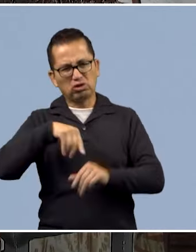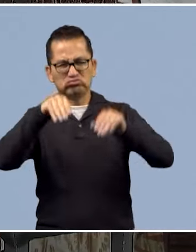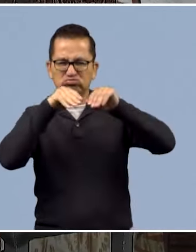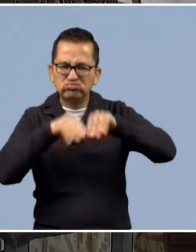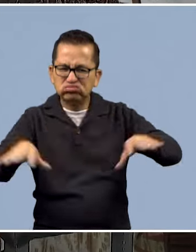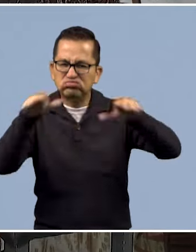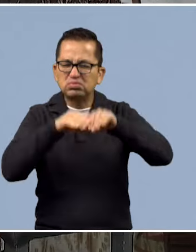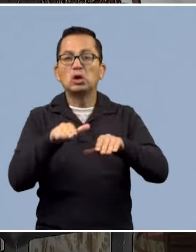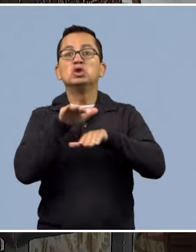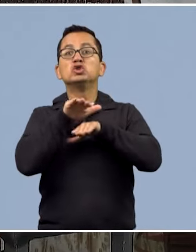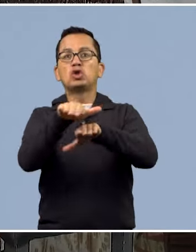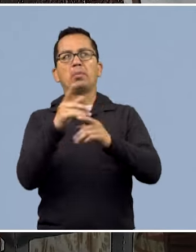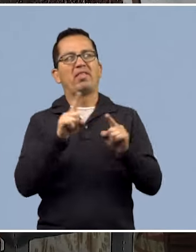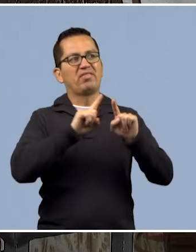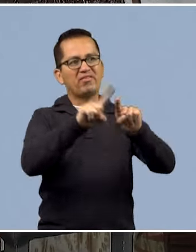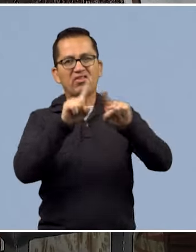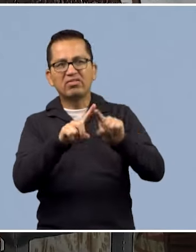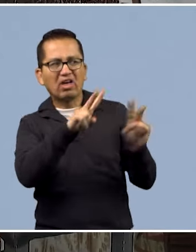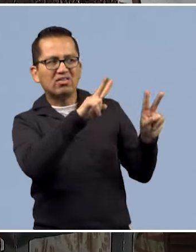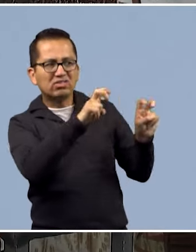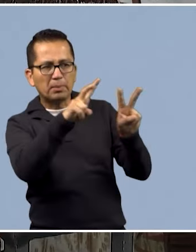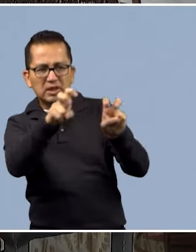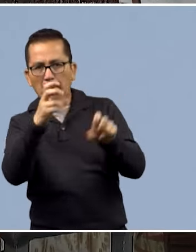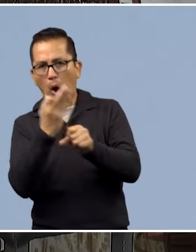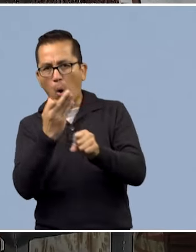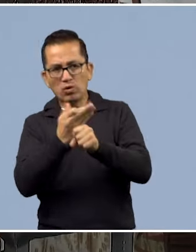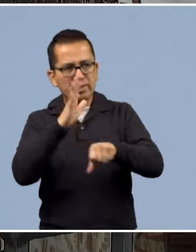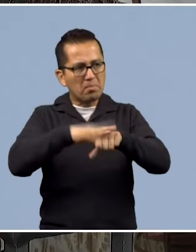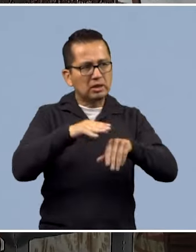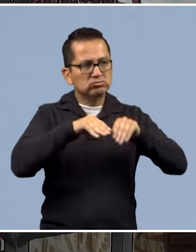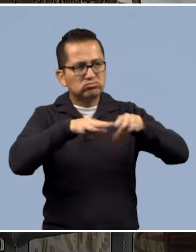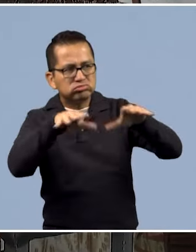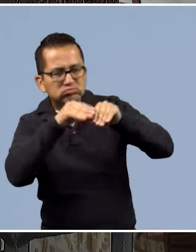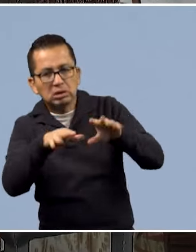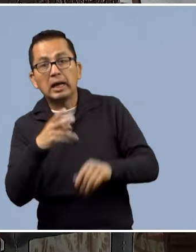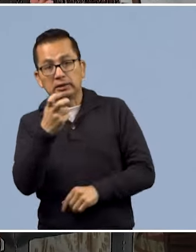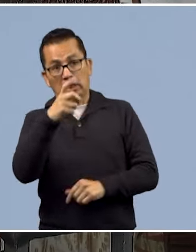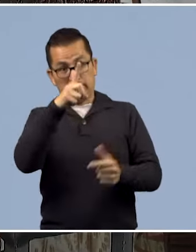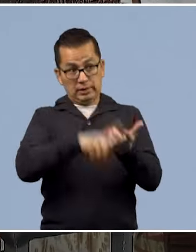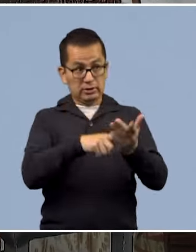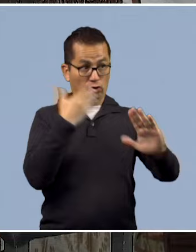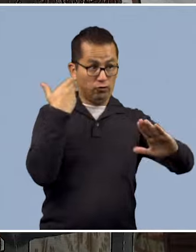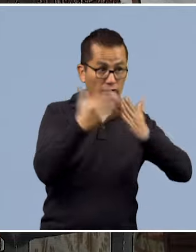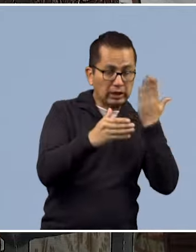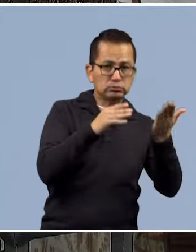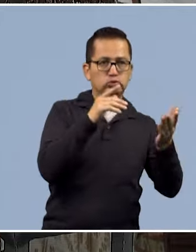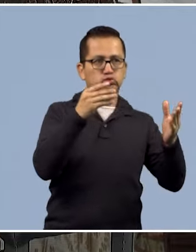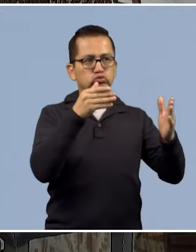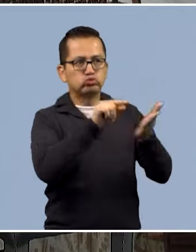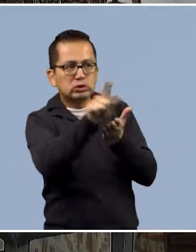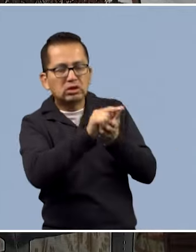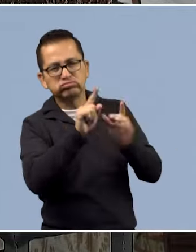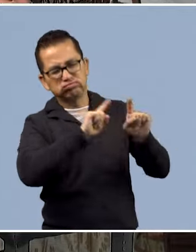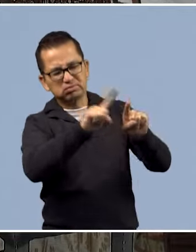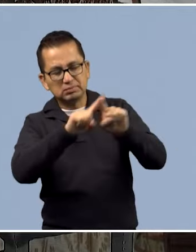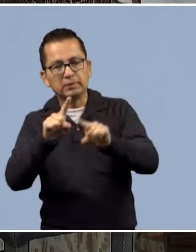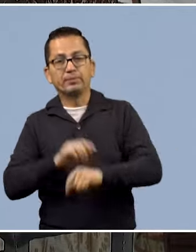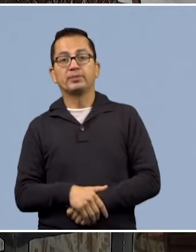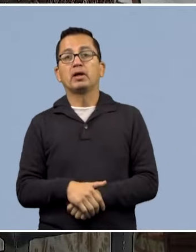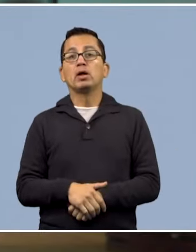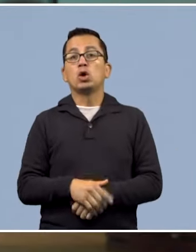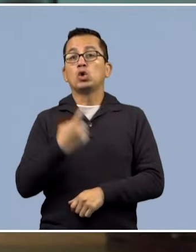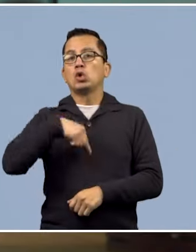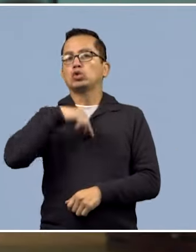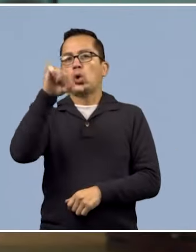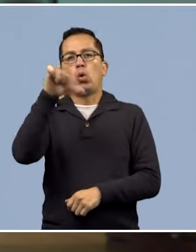dedicamos a revisar y analizar uno de los tantos temas que están en tendencia tanto dentro como fuera de las redes sociales. Y es precisamente por ello